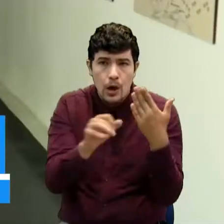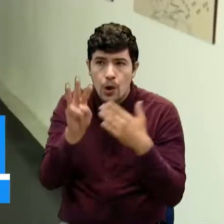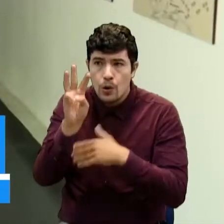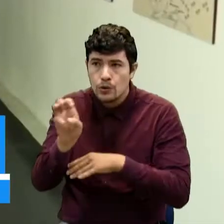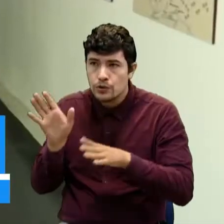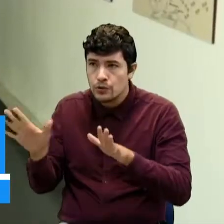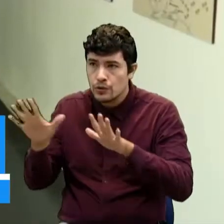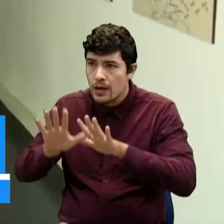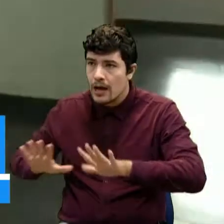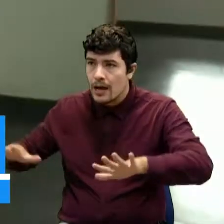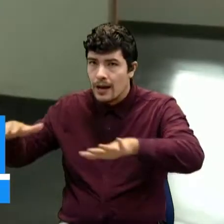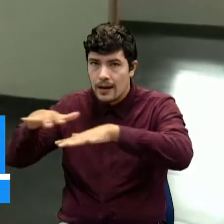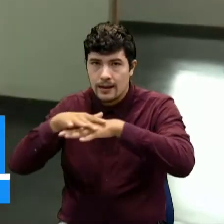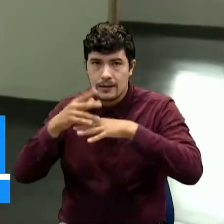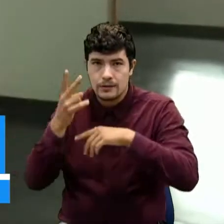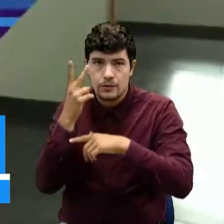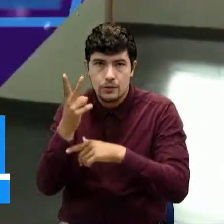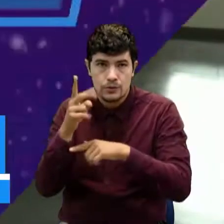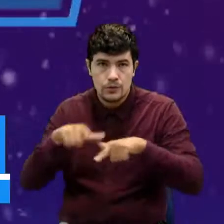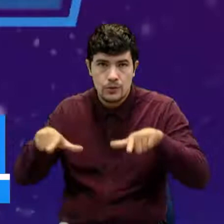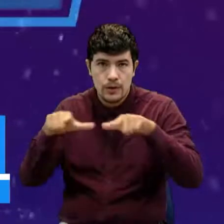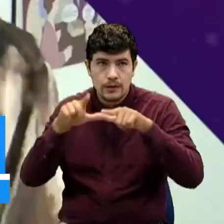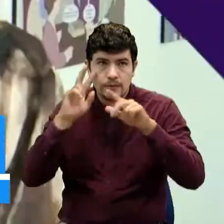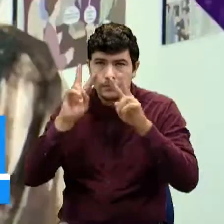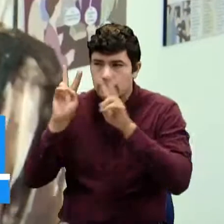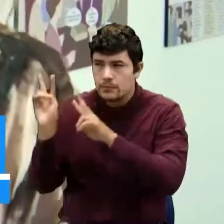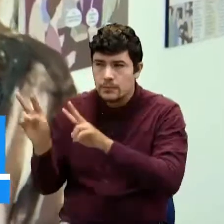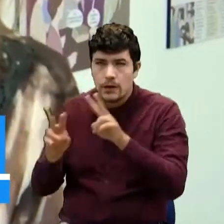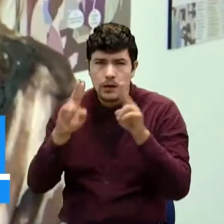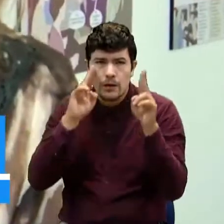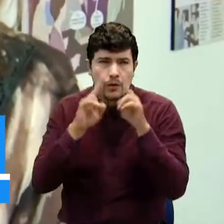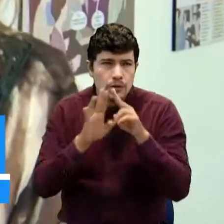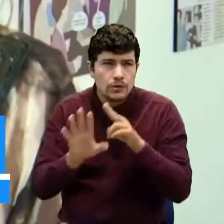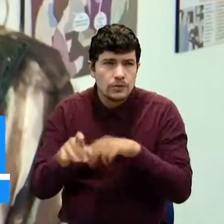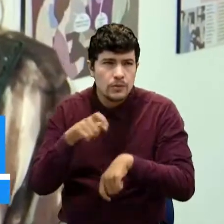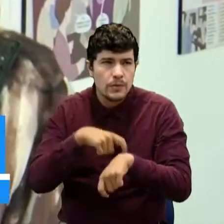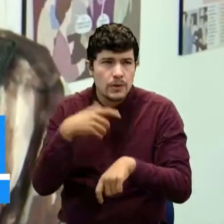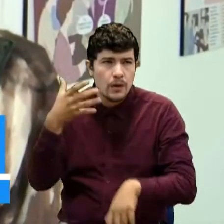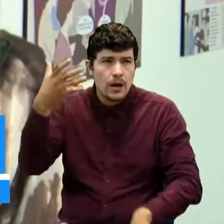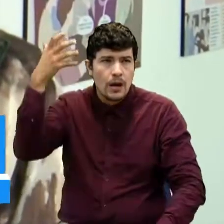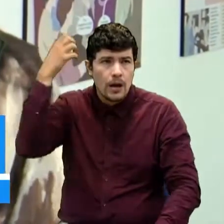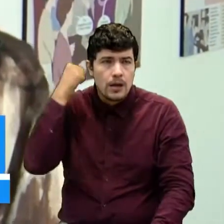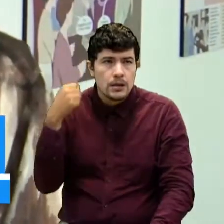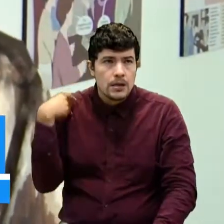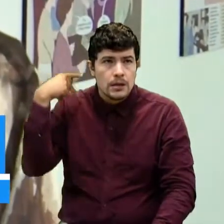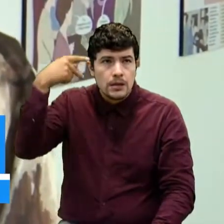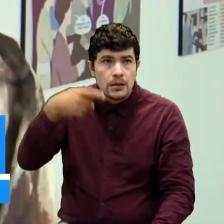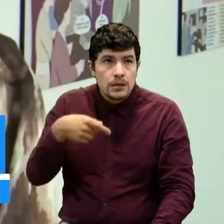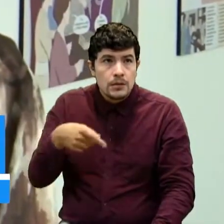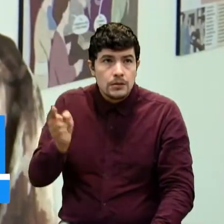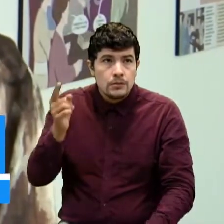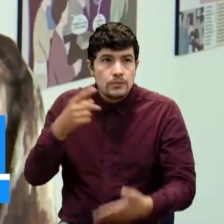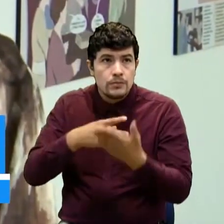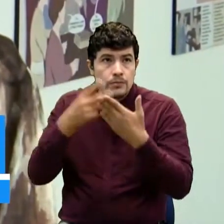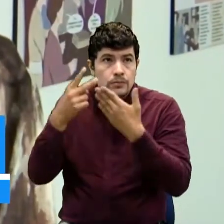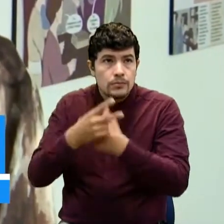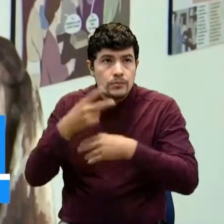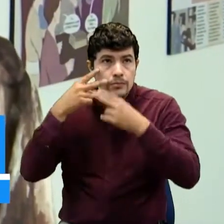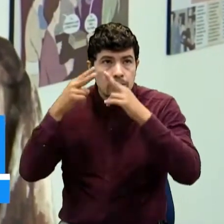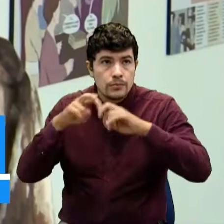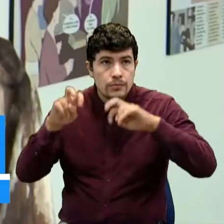ubicados en dos salas. Se trata de los momentos históricos, es un producto de una investigación de